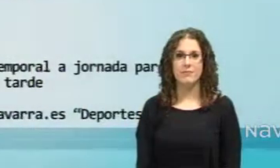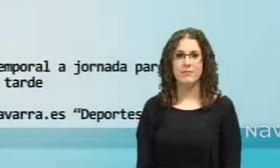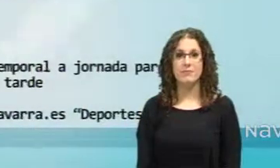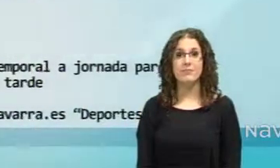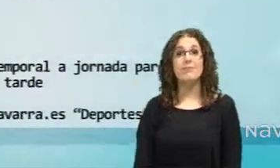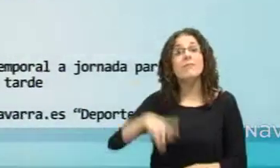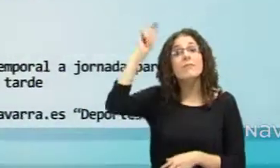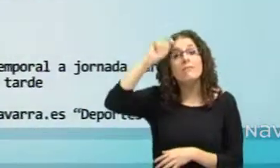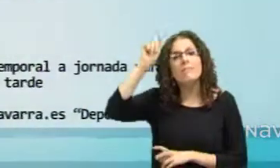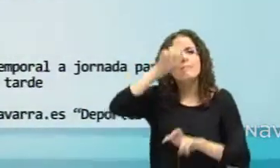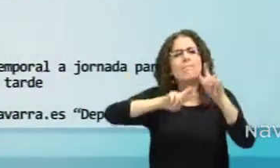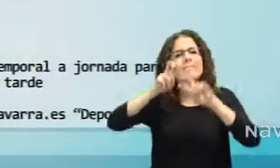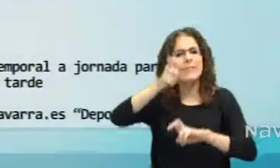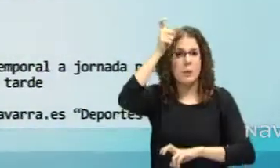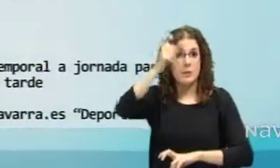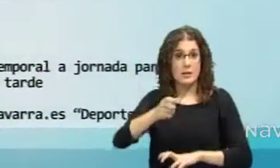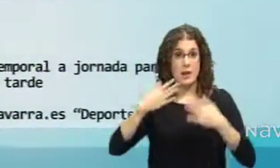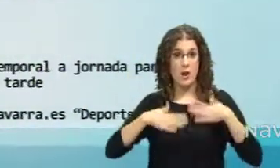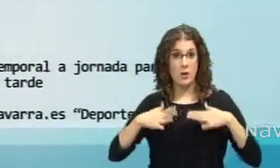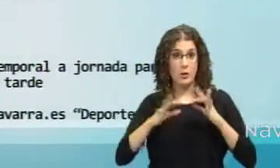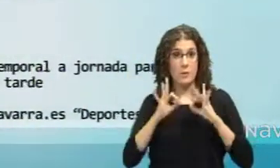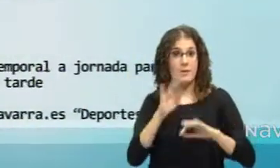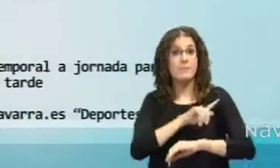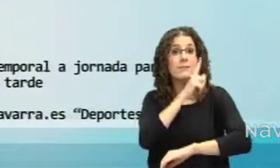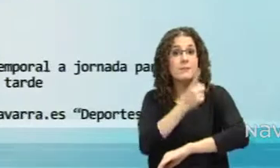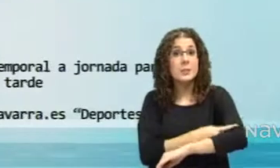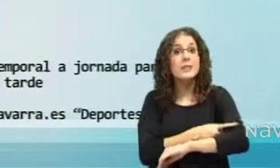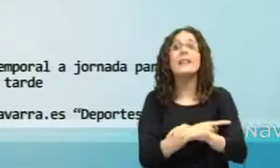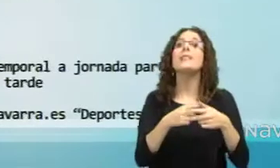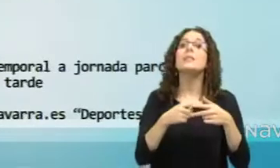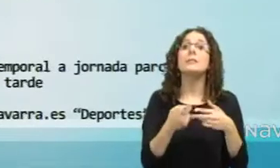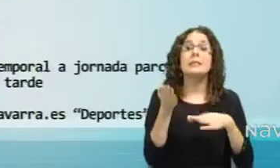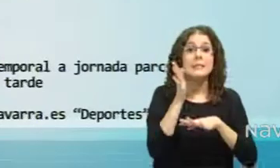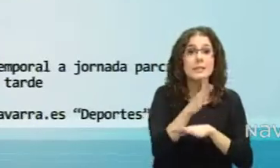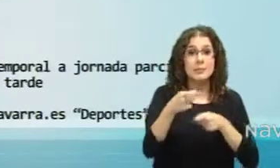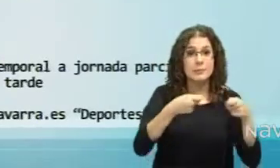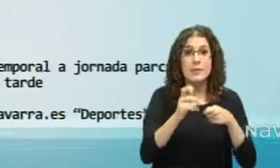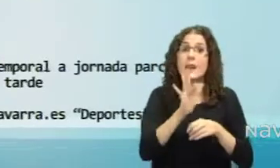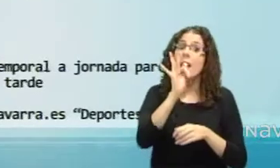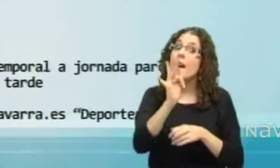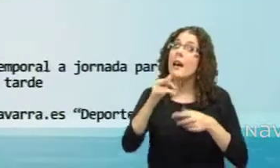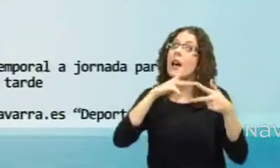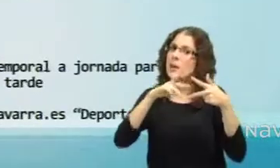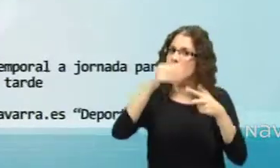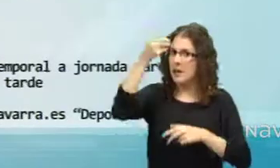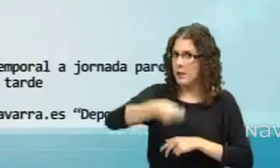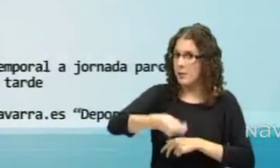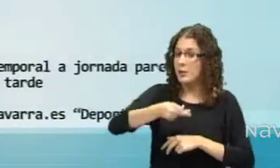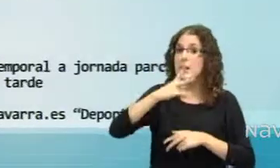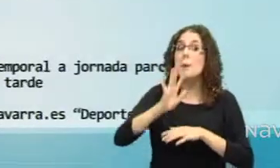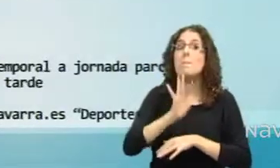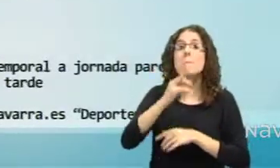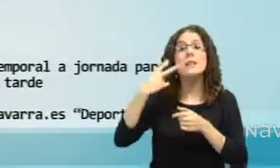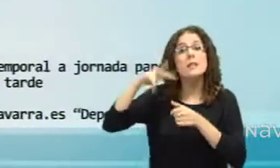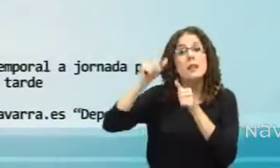En Pamplona se busca un dependiente de ropa de deporte con euskera. Es imprescindible dominar este idioma y la experiencia demostrable en el comercio deportivo.